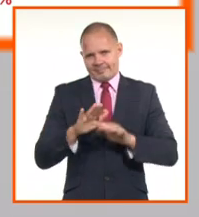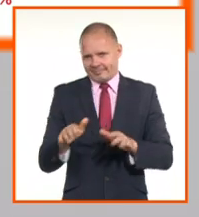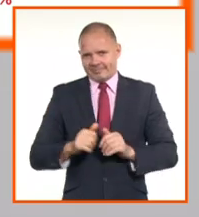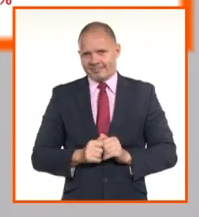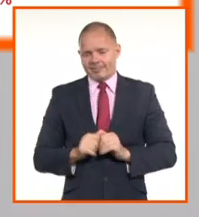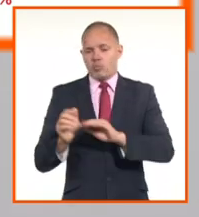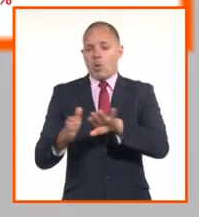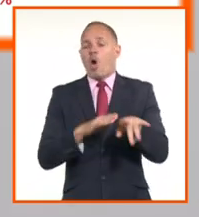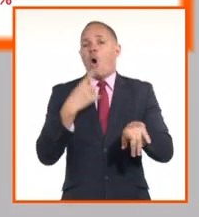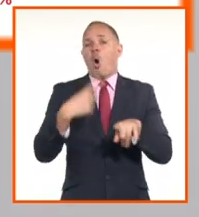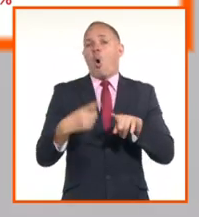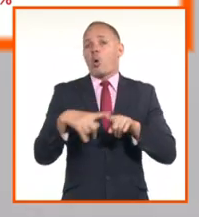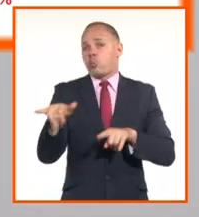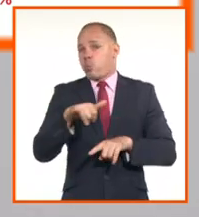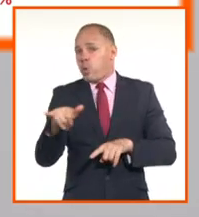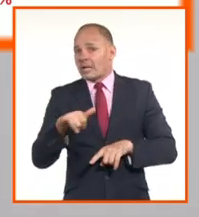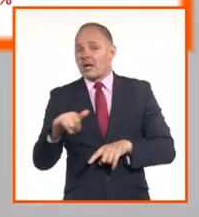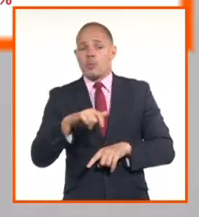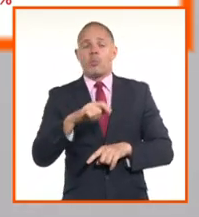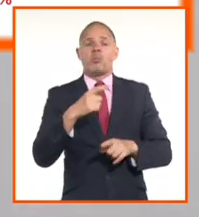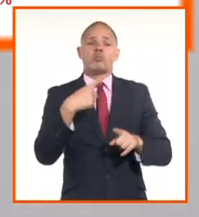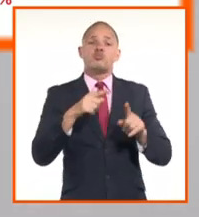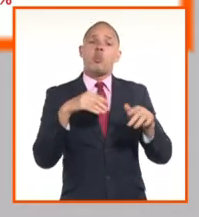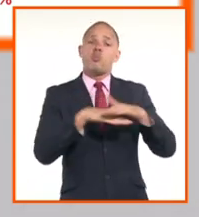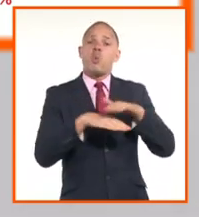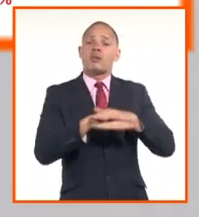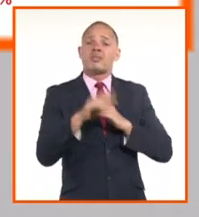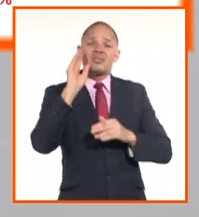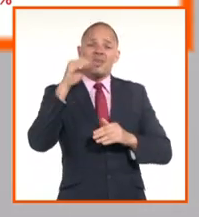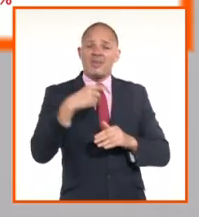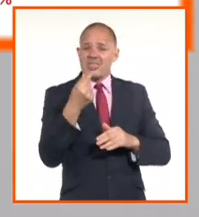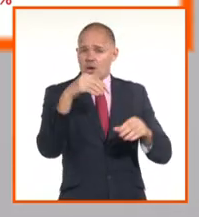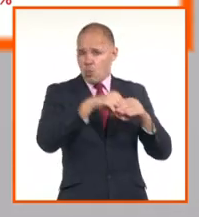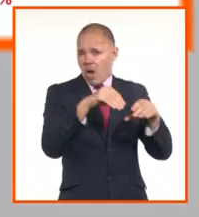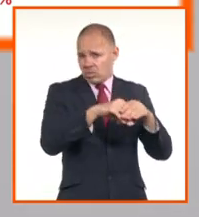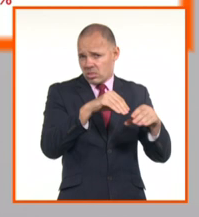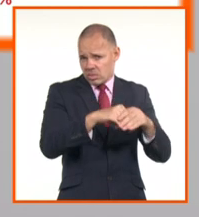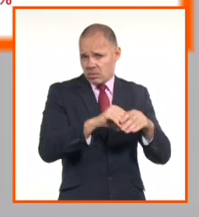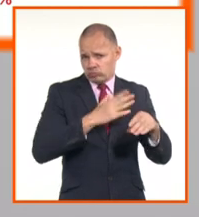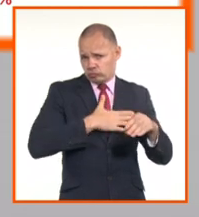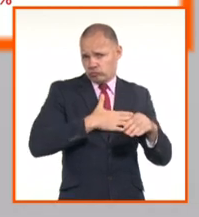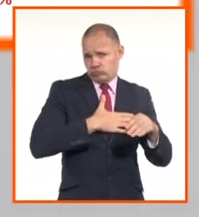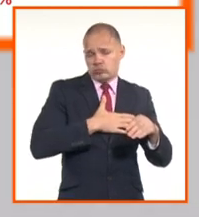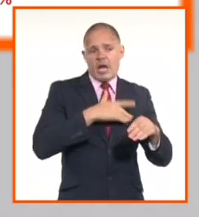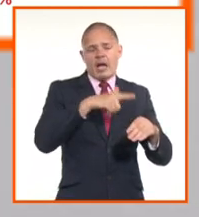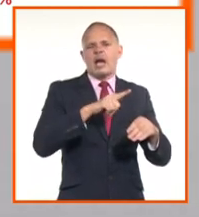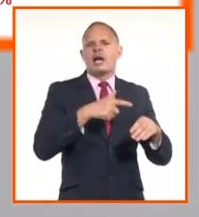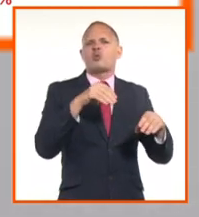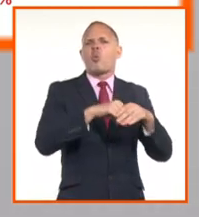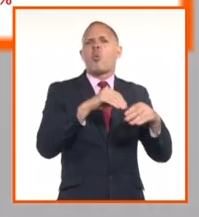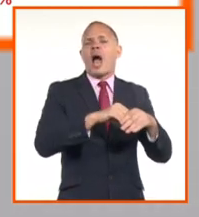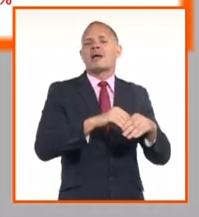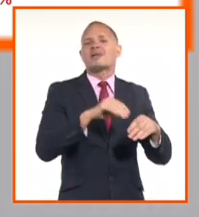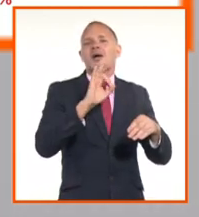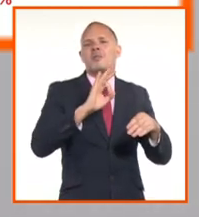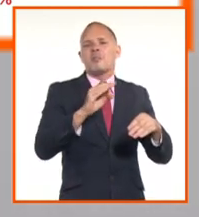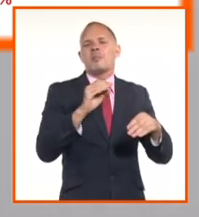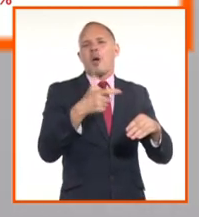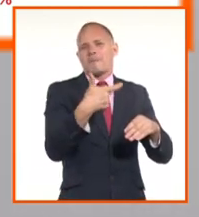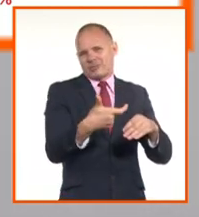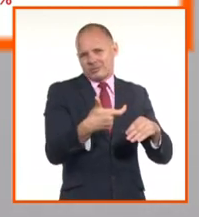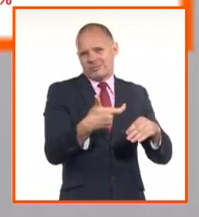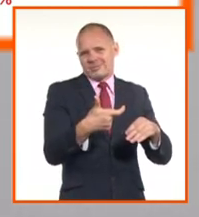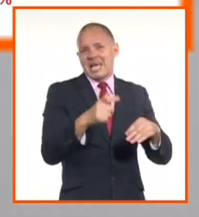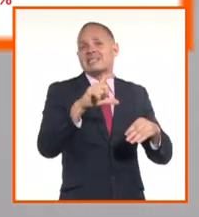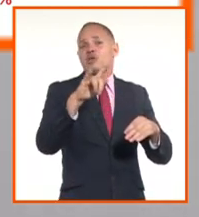cuentas en CUP también sería cero. Es decir, esas cuatro operaciones tendrían un margen cero que estamos